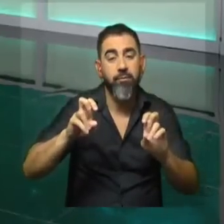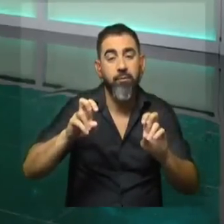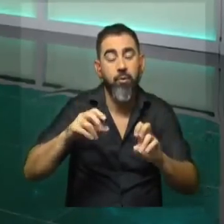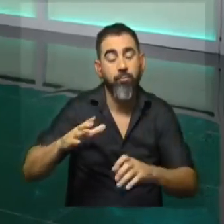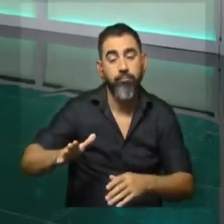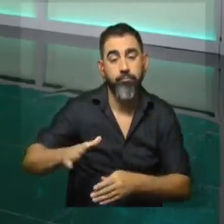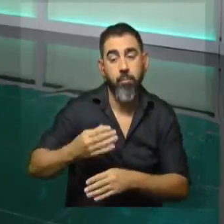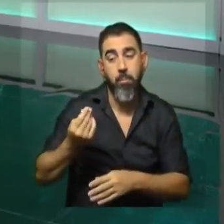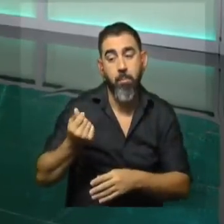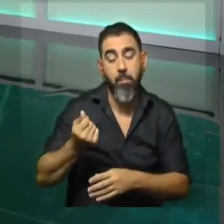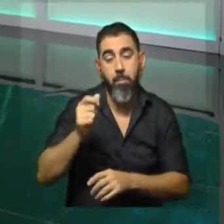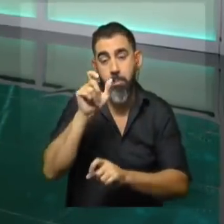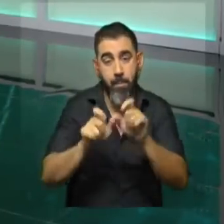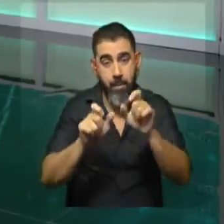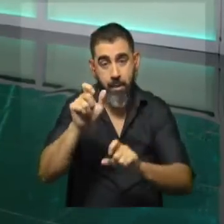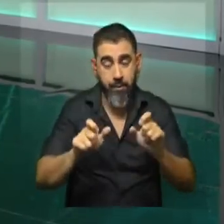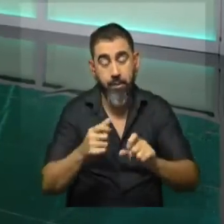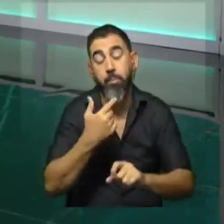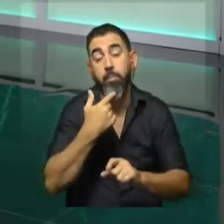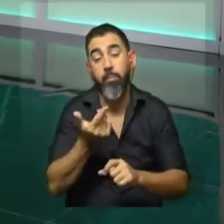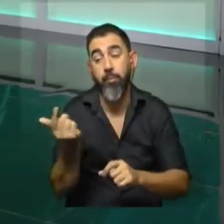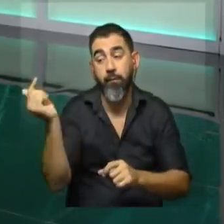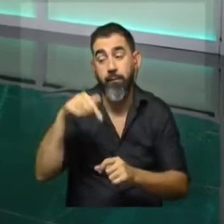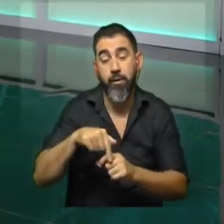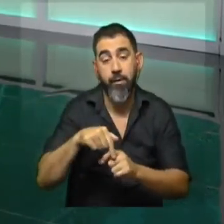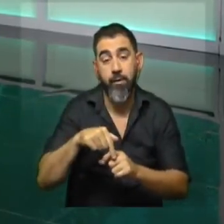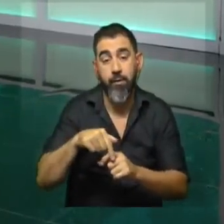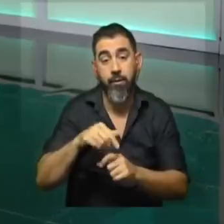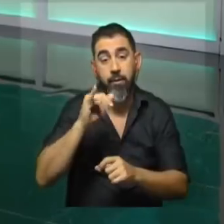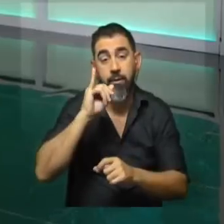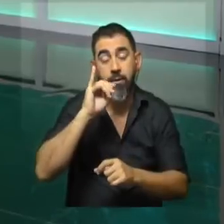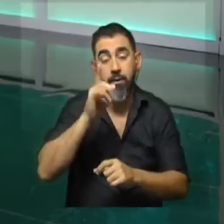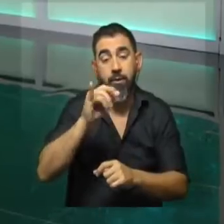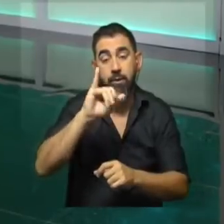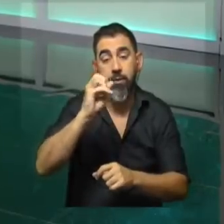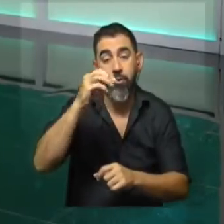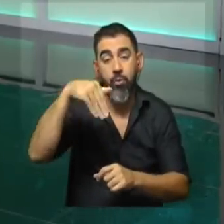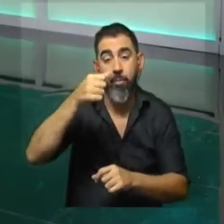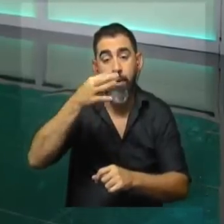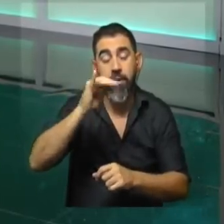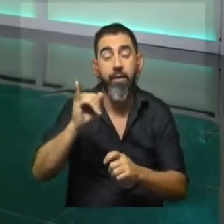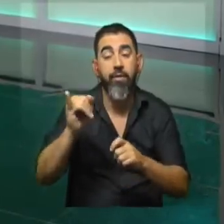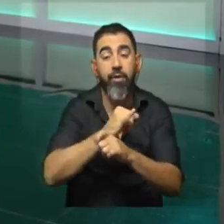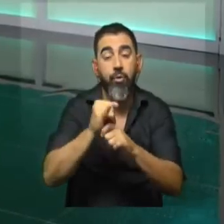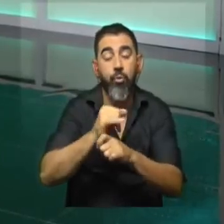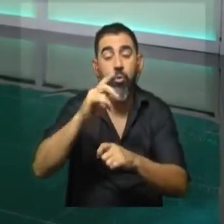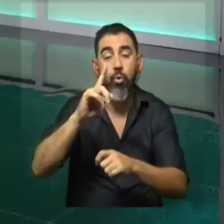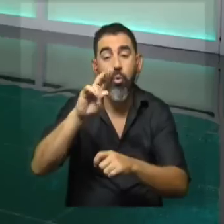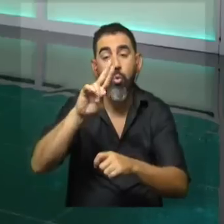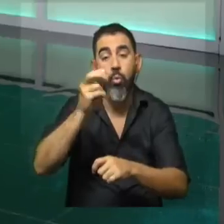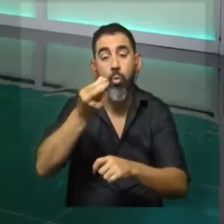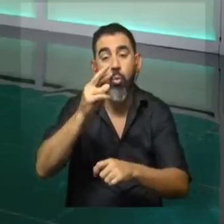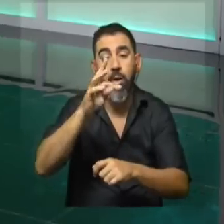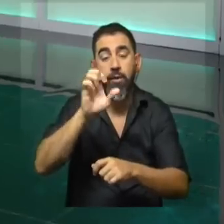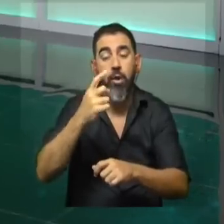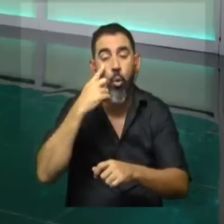bolsillo de los uruguayos, porque va a venir Bruno Giometti del Instituto Cuesta Duarte, ya conocidos además los